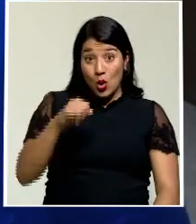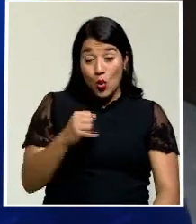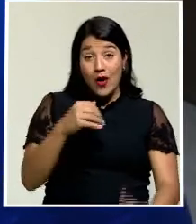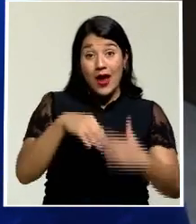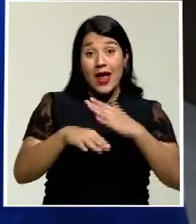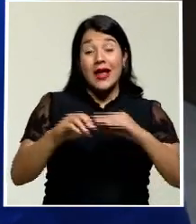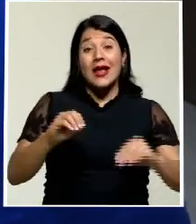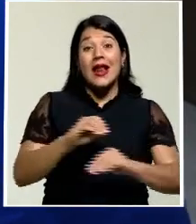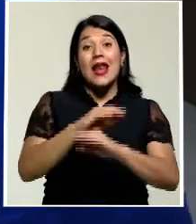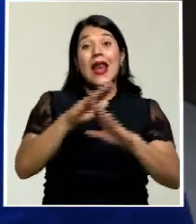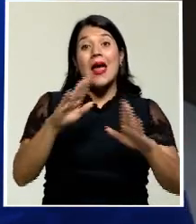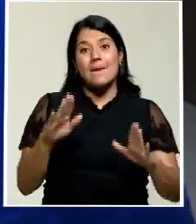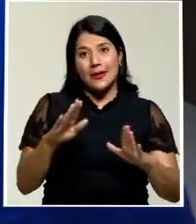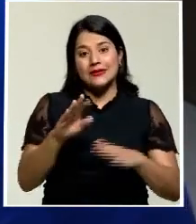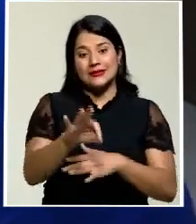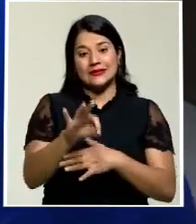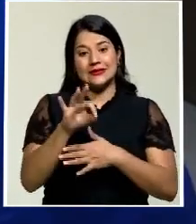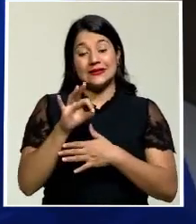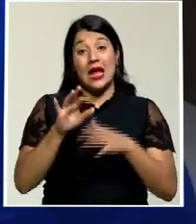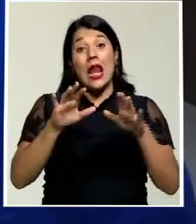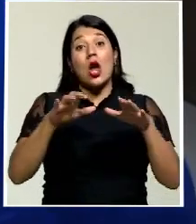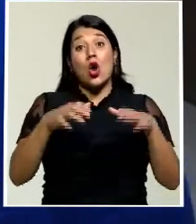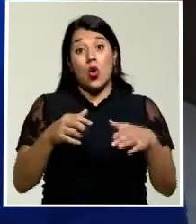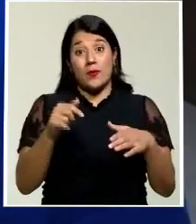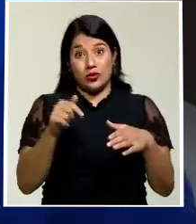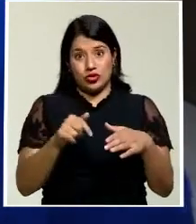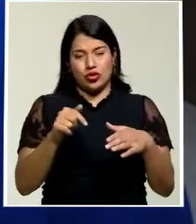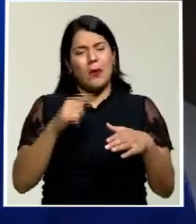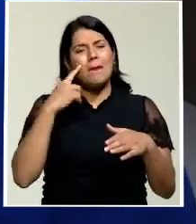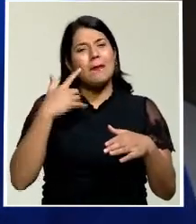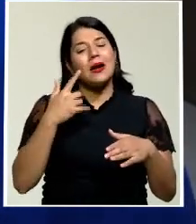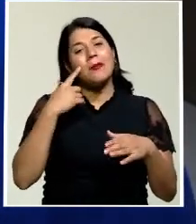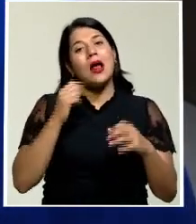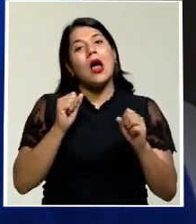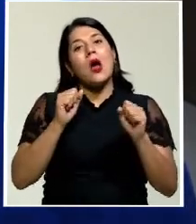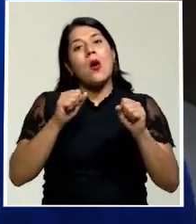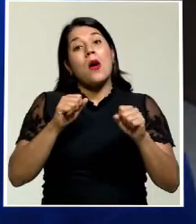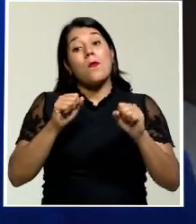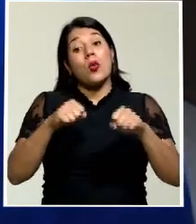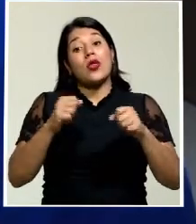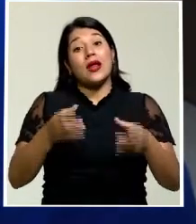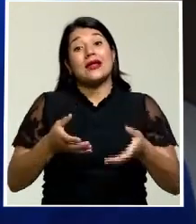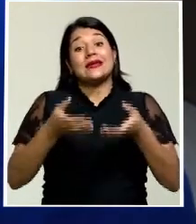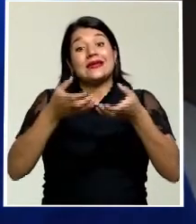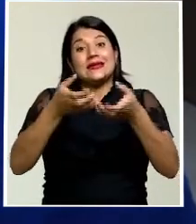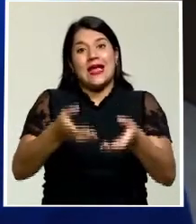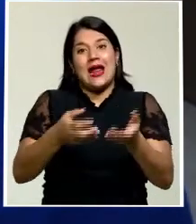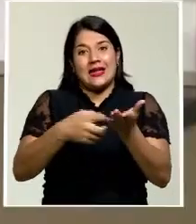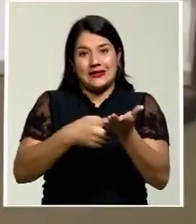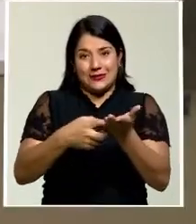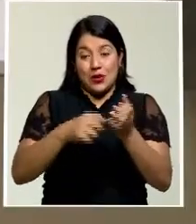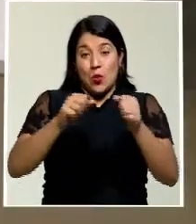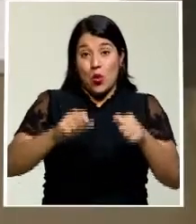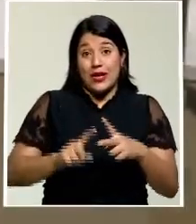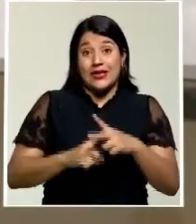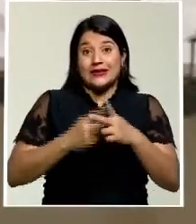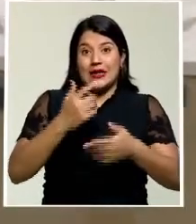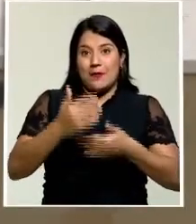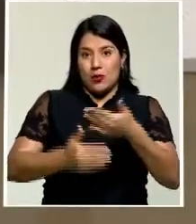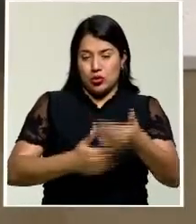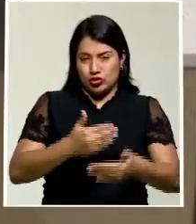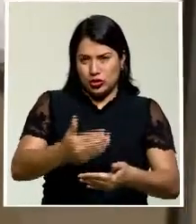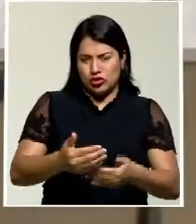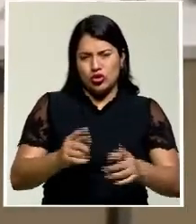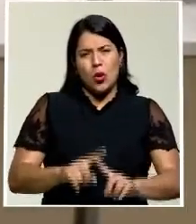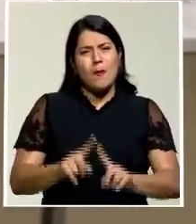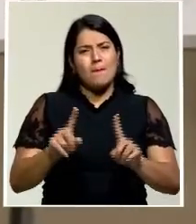a la Comisión de Consultas de Constitucionalidad para recibir el expediente e iniciar ese proceso. Pero, ¿cuál es